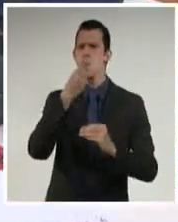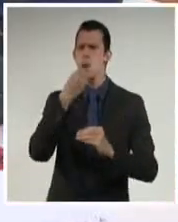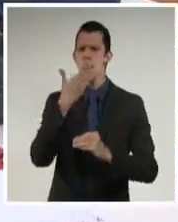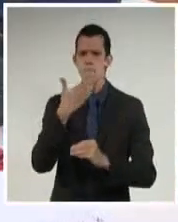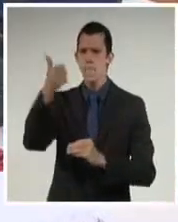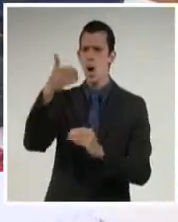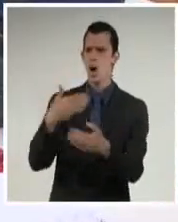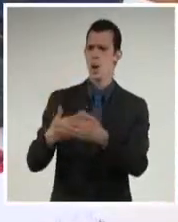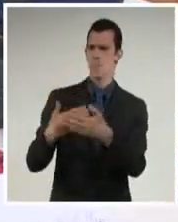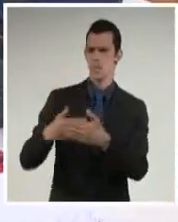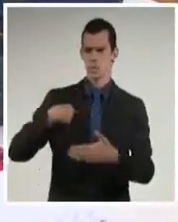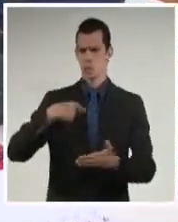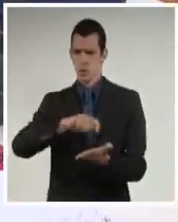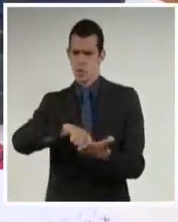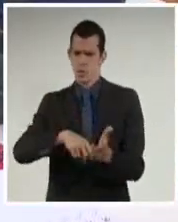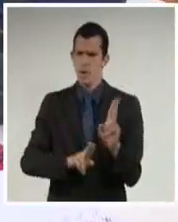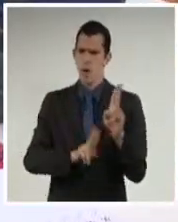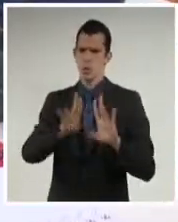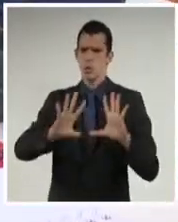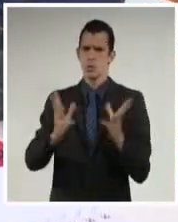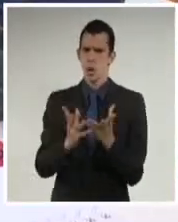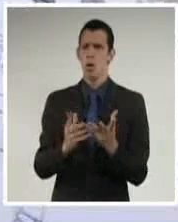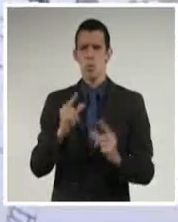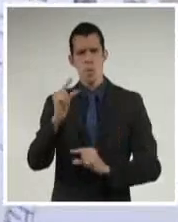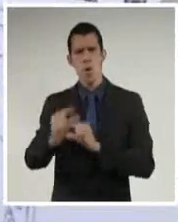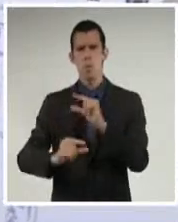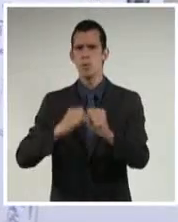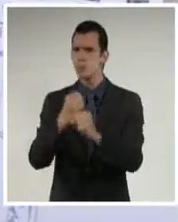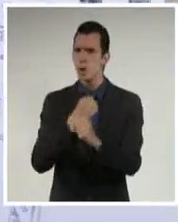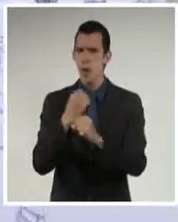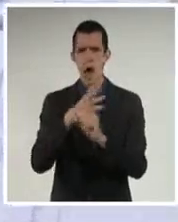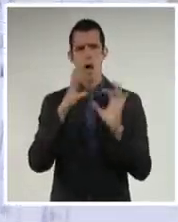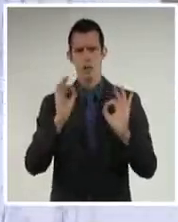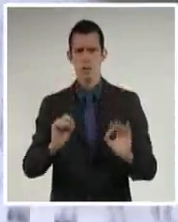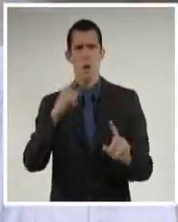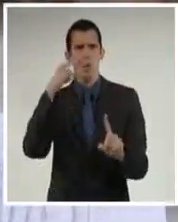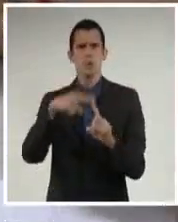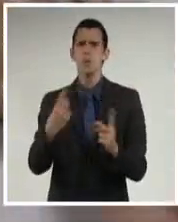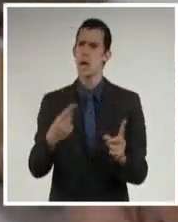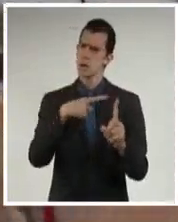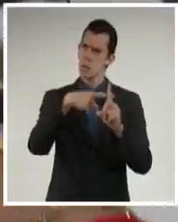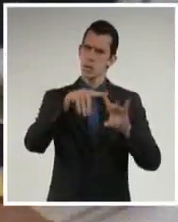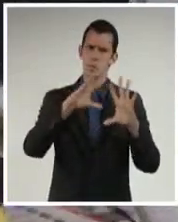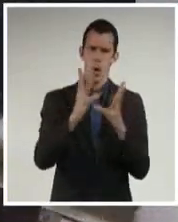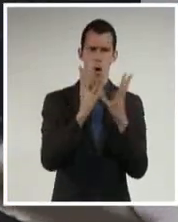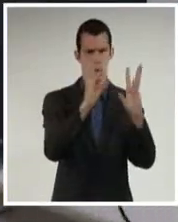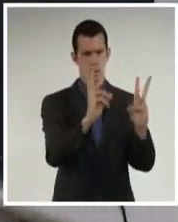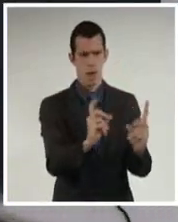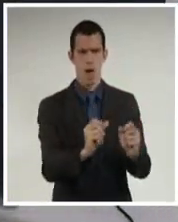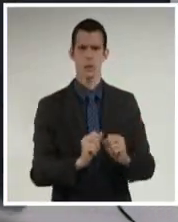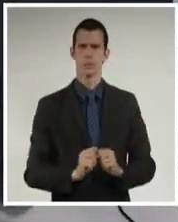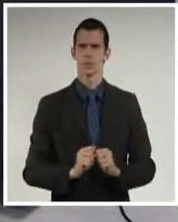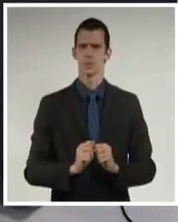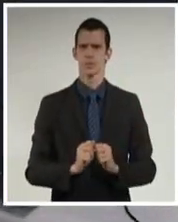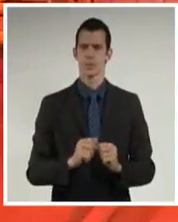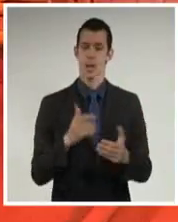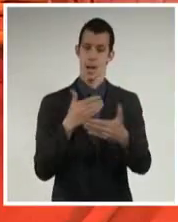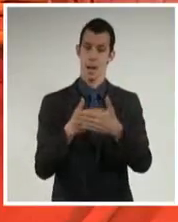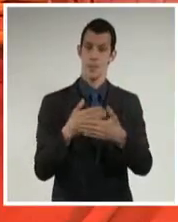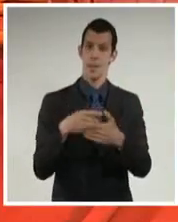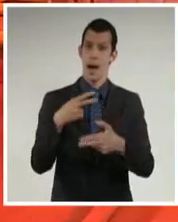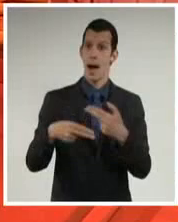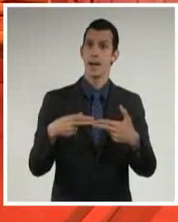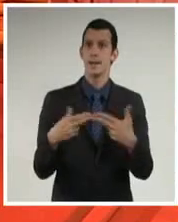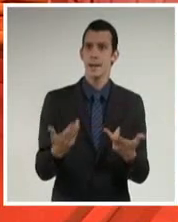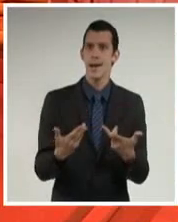positiva. La agilidad en la búsqueda de nuevos clientes, disminuir los costos y una bien pensada estrategia de recuperación, permitió a la empresa